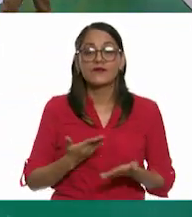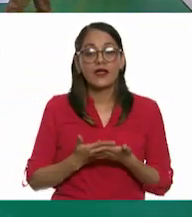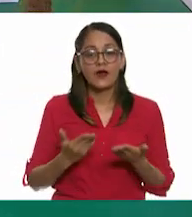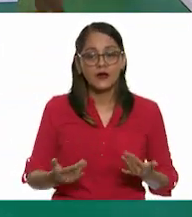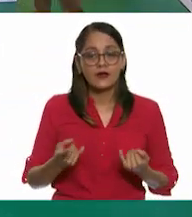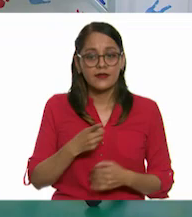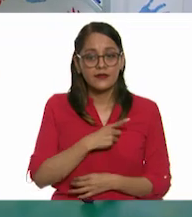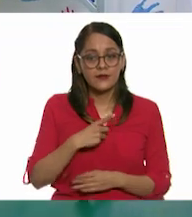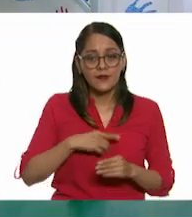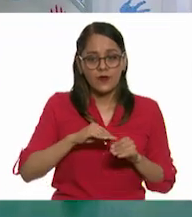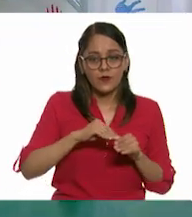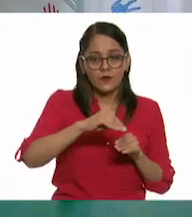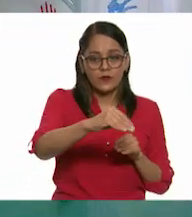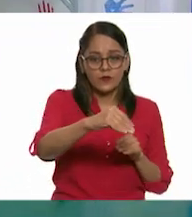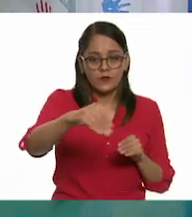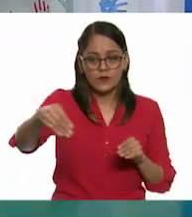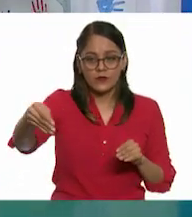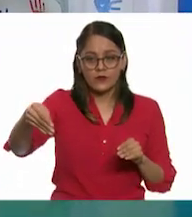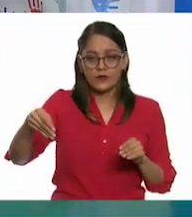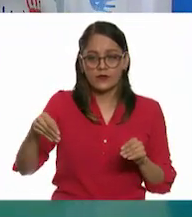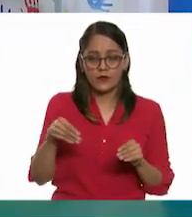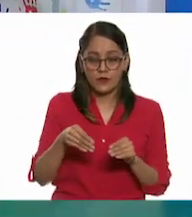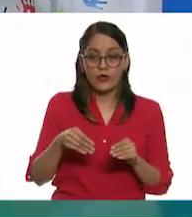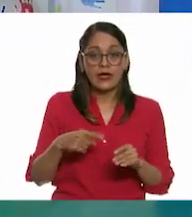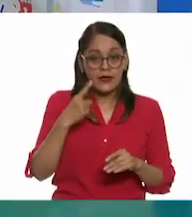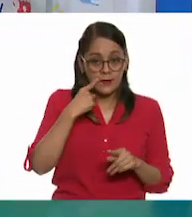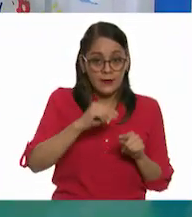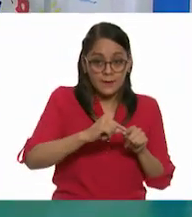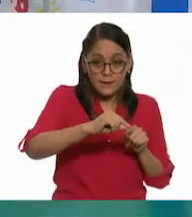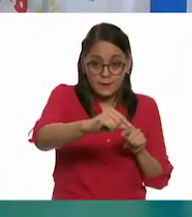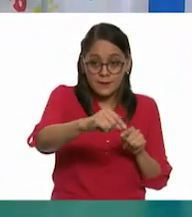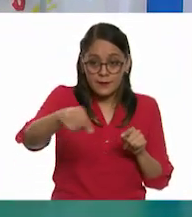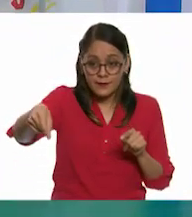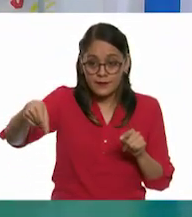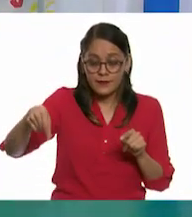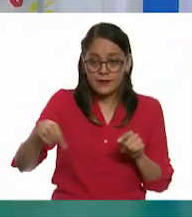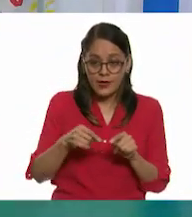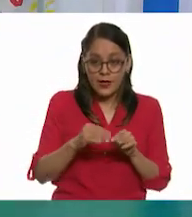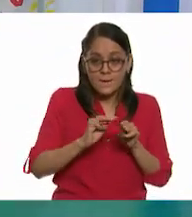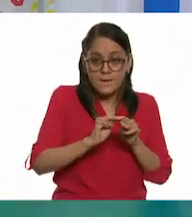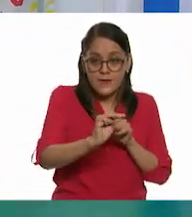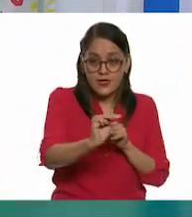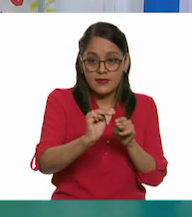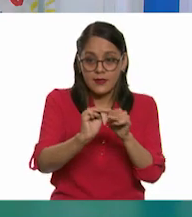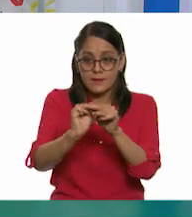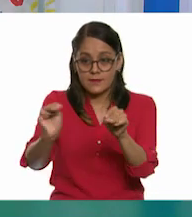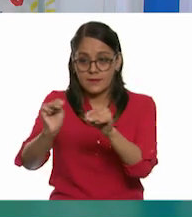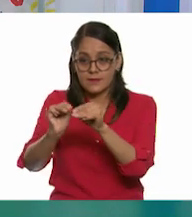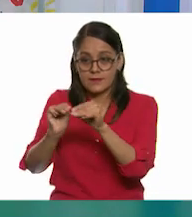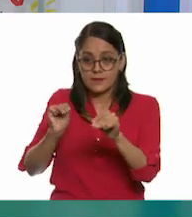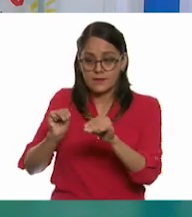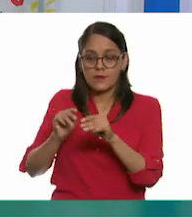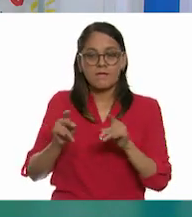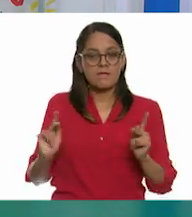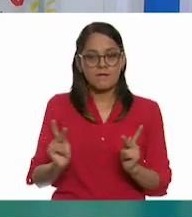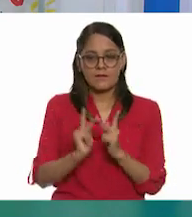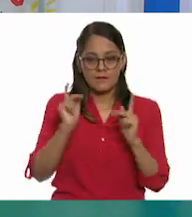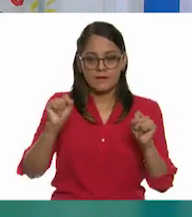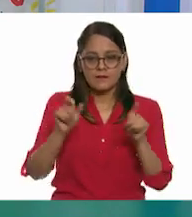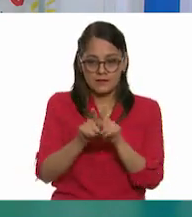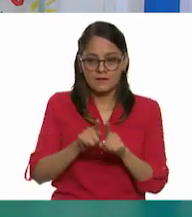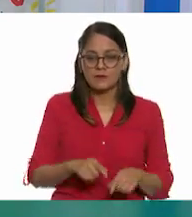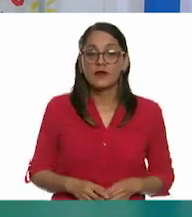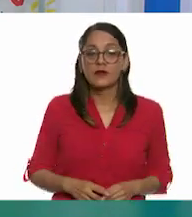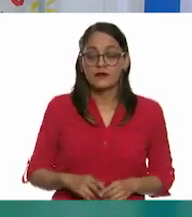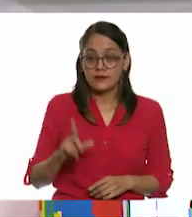un cuadrado, cuidando que cada uno de los segmentos que pongamos en él sean del mismo tamaño. ¿Listo,